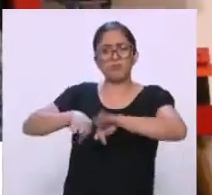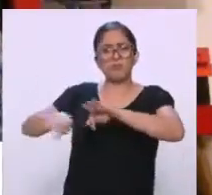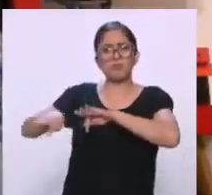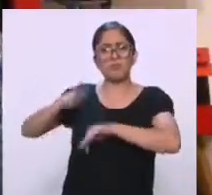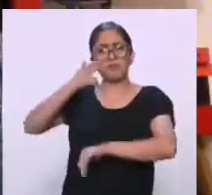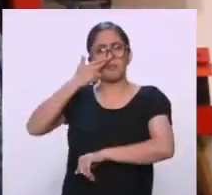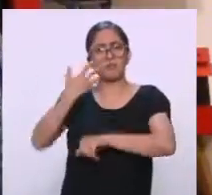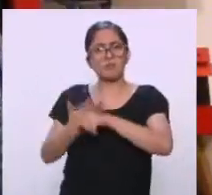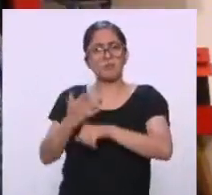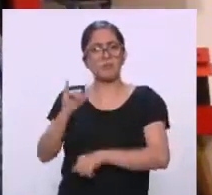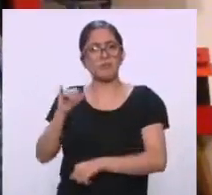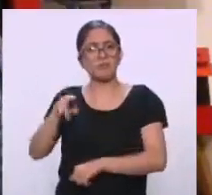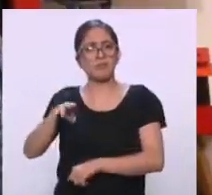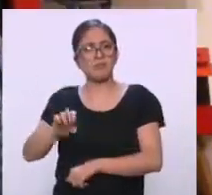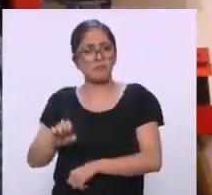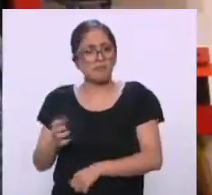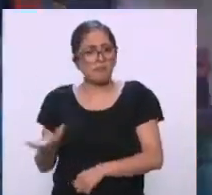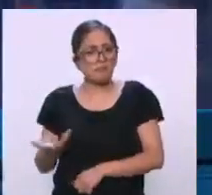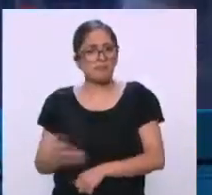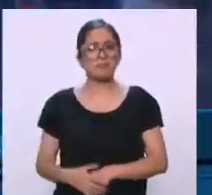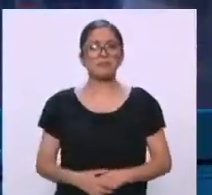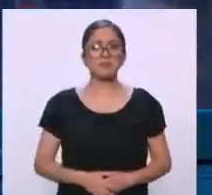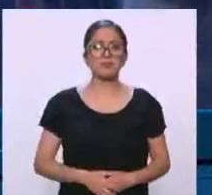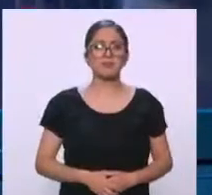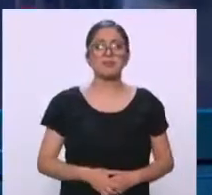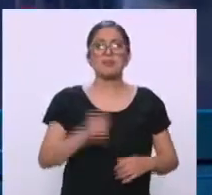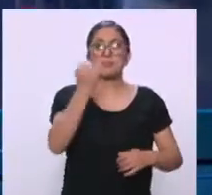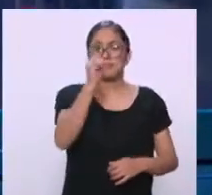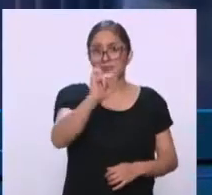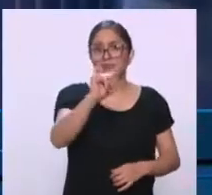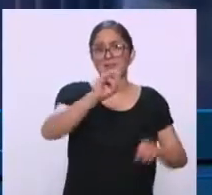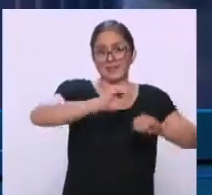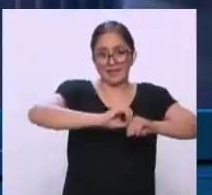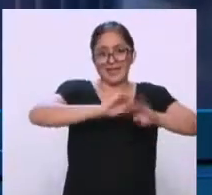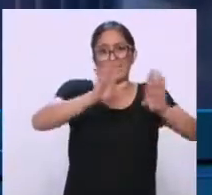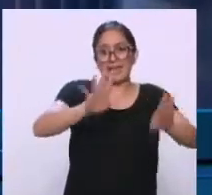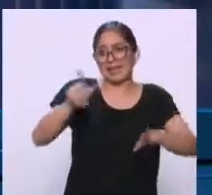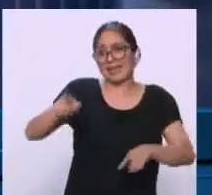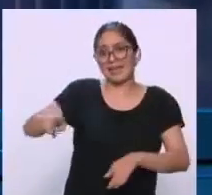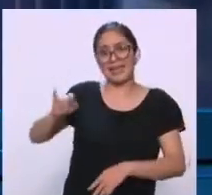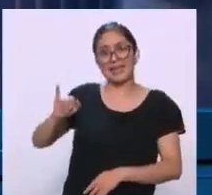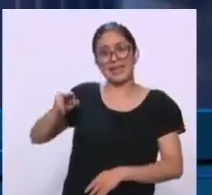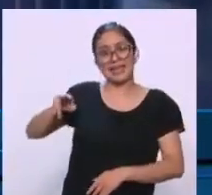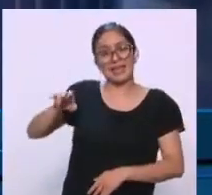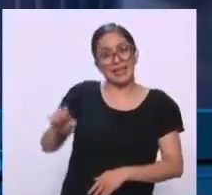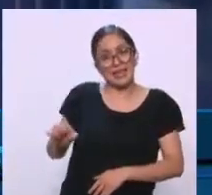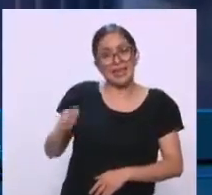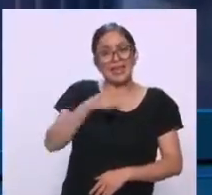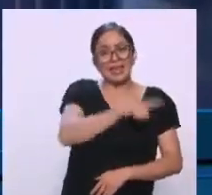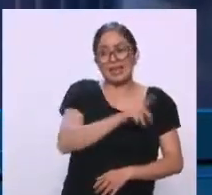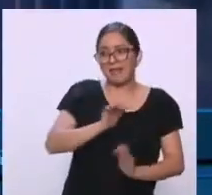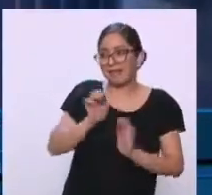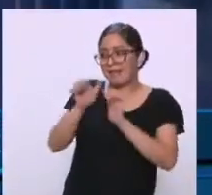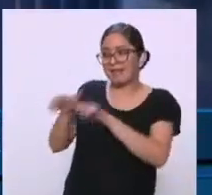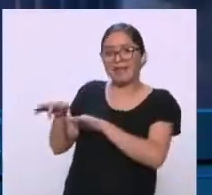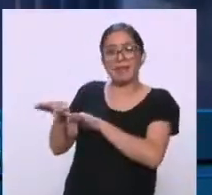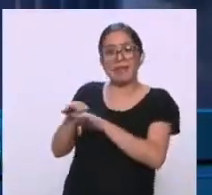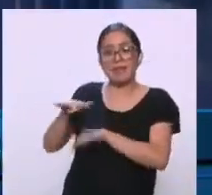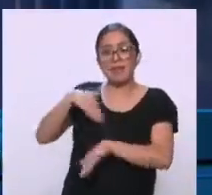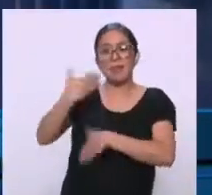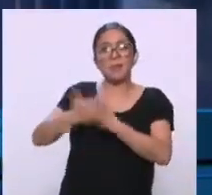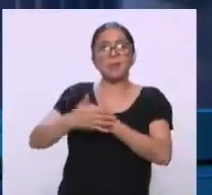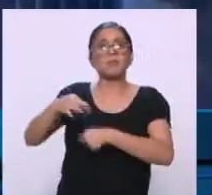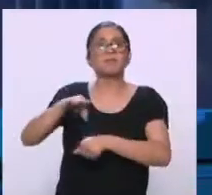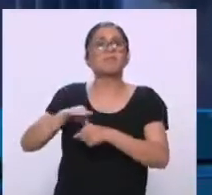Pues ahí van, ahí van los trancazos, precisamente, ¿no Fabricio está ocupando una posición para algunos incómodos? Claro, y entonces